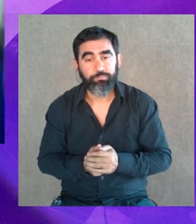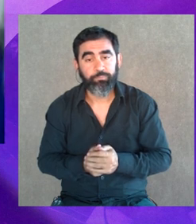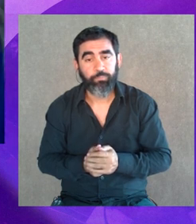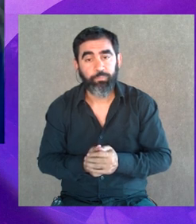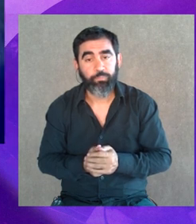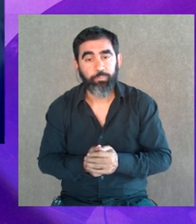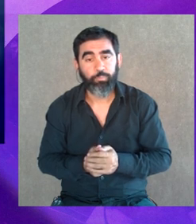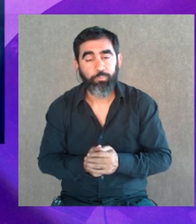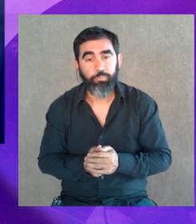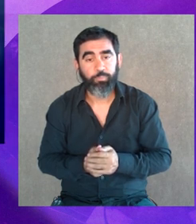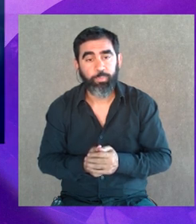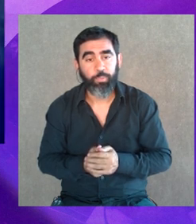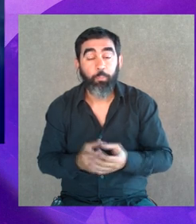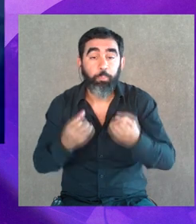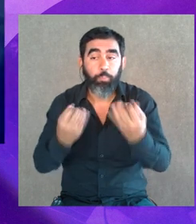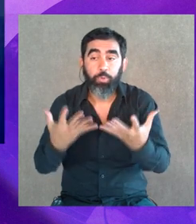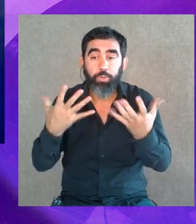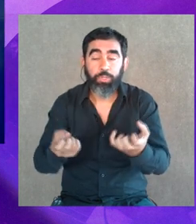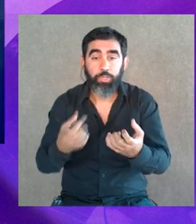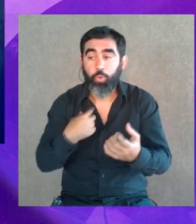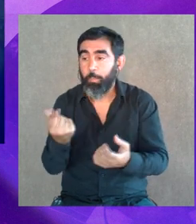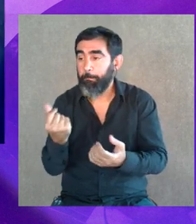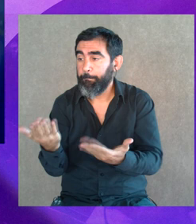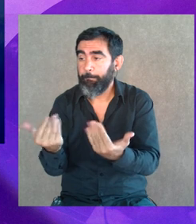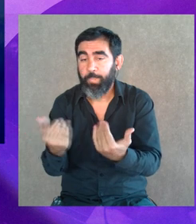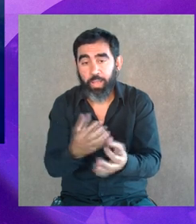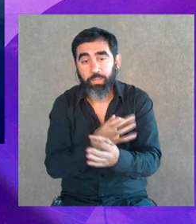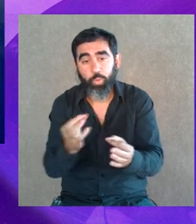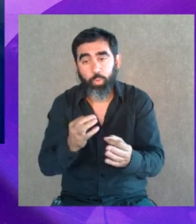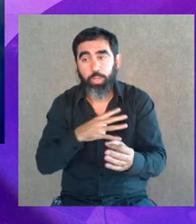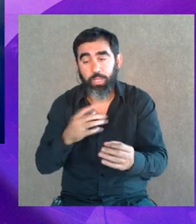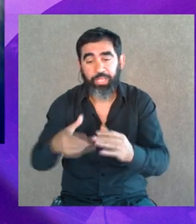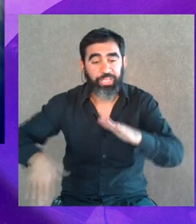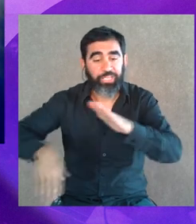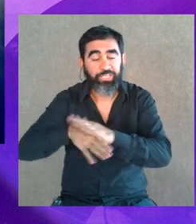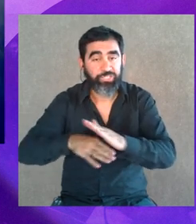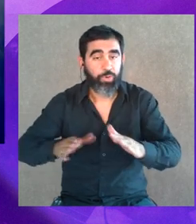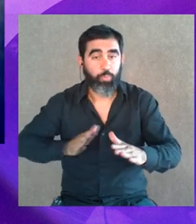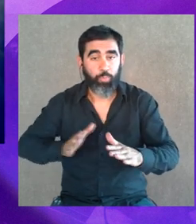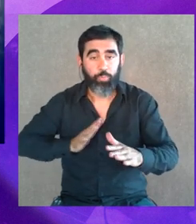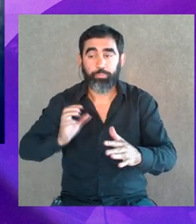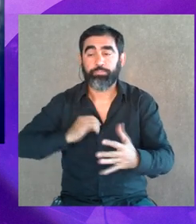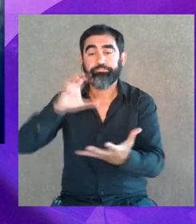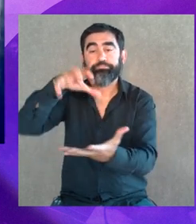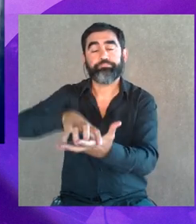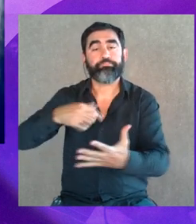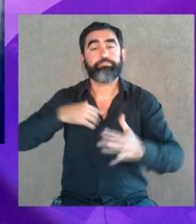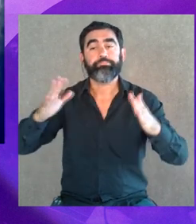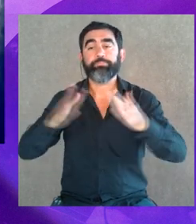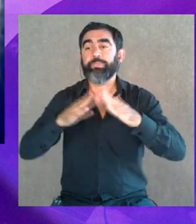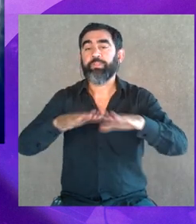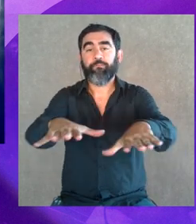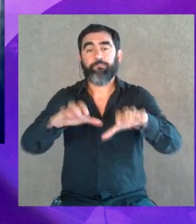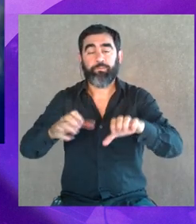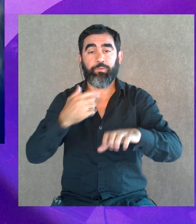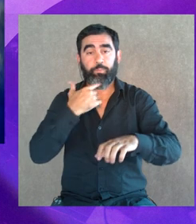porque lo que querían era acceder a su plata, o sacárselas de arriba de su casa para poder instalarse en su casa y vivir